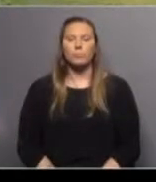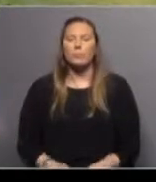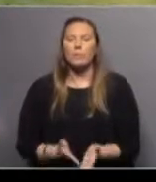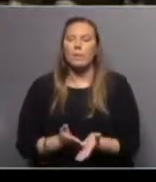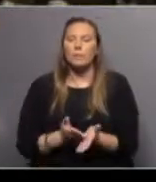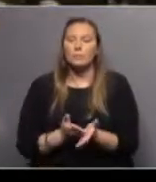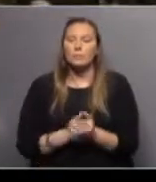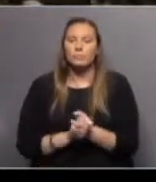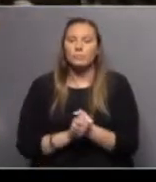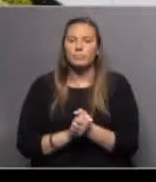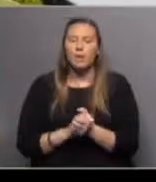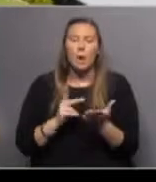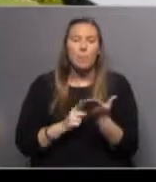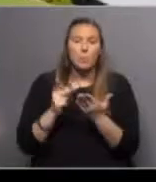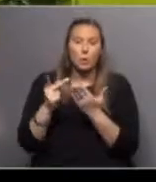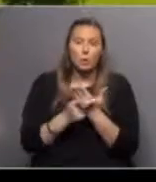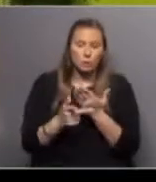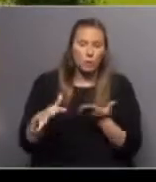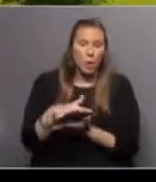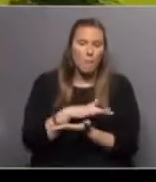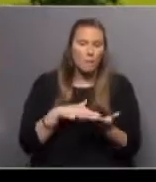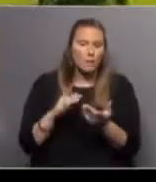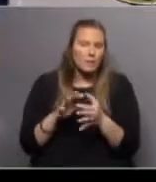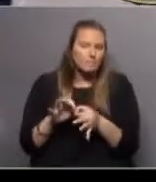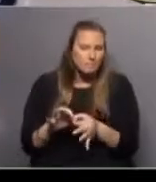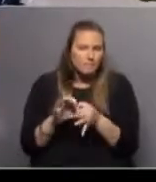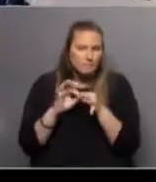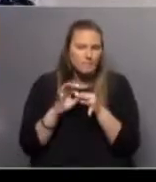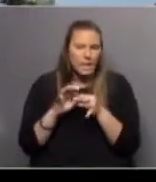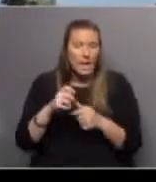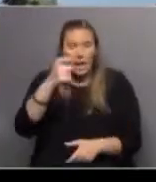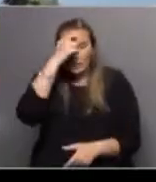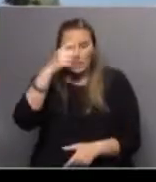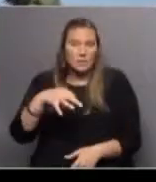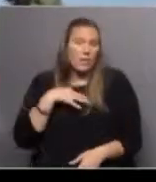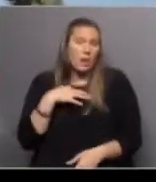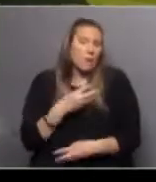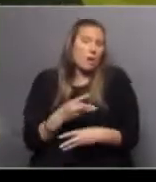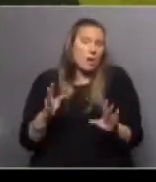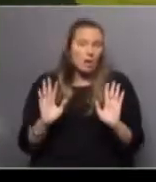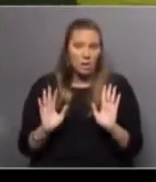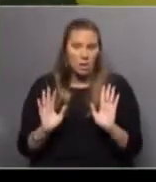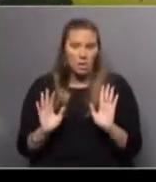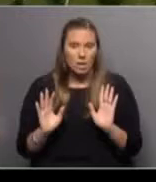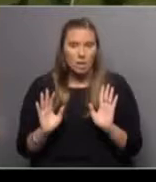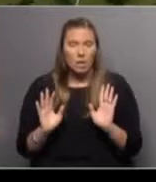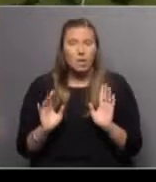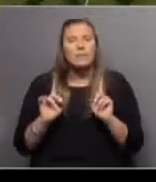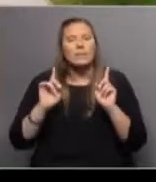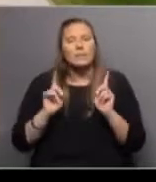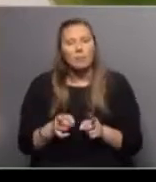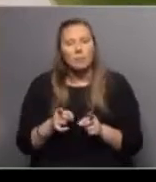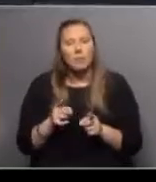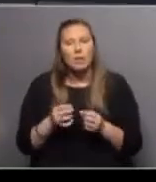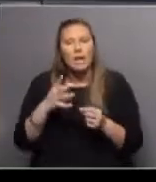Siempre el proyecto del parque estuvo muy relacionado con las ciencias de la vida en particular. Y también porque